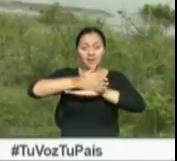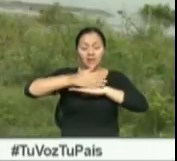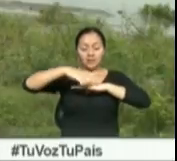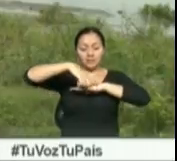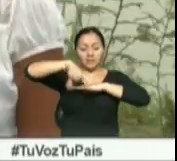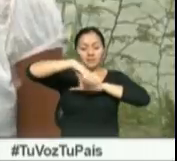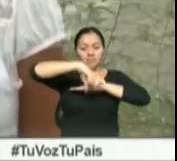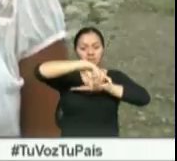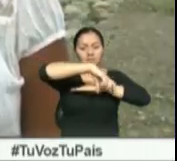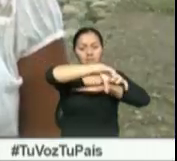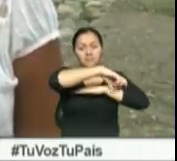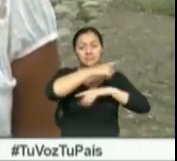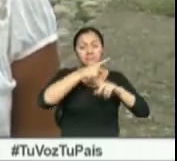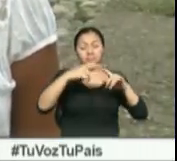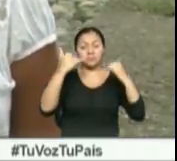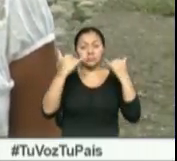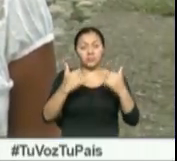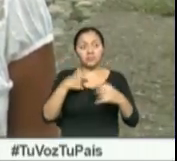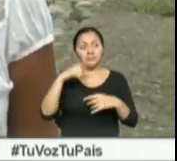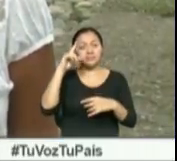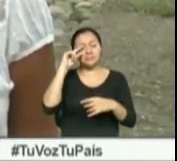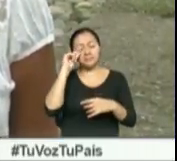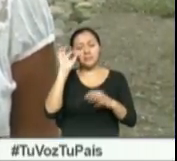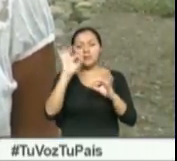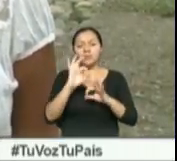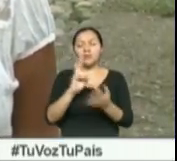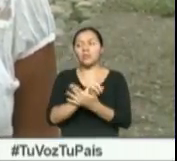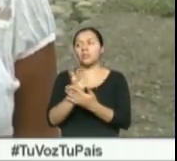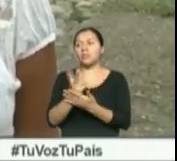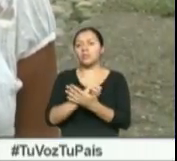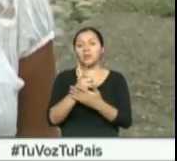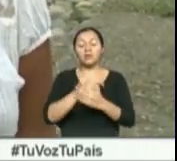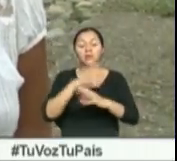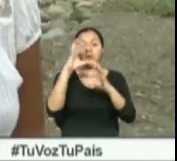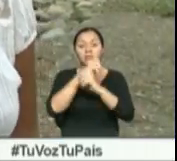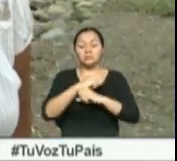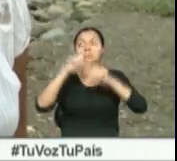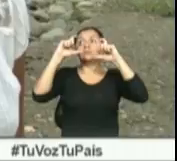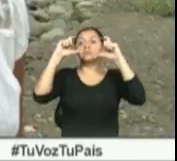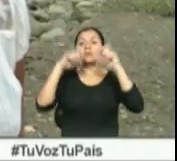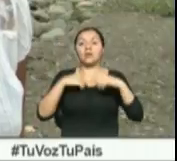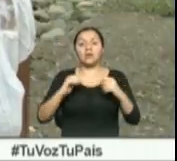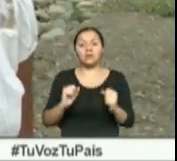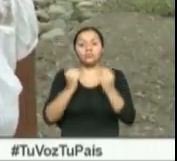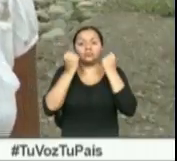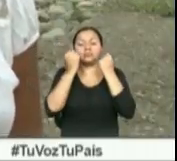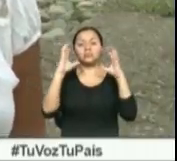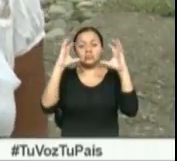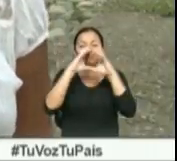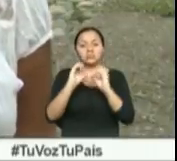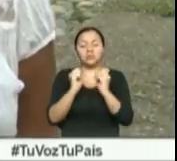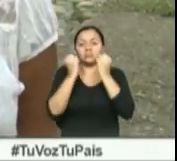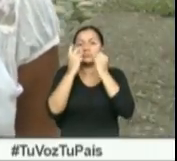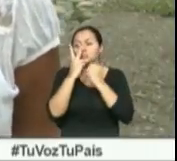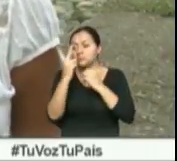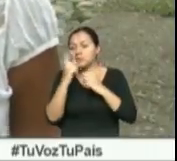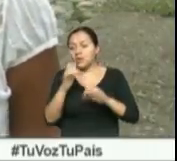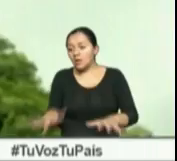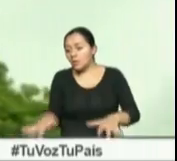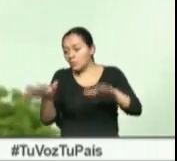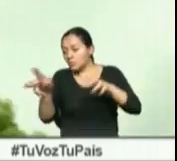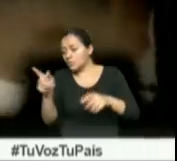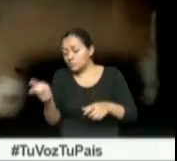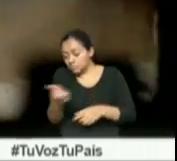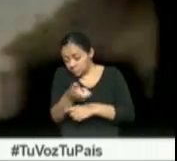entonces se rellegó el agua. Nosotros no dormíamos, madre linda, porque teníamos que levantarnos a medianoche a dar mirando con